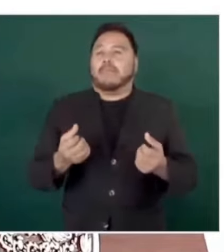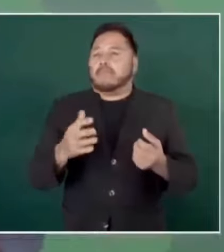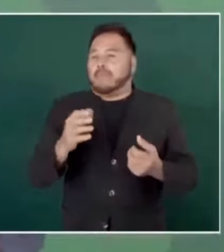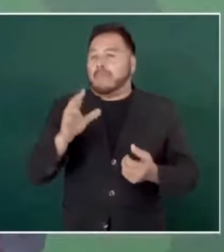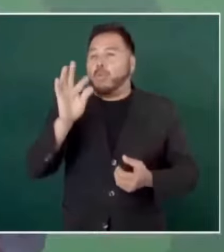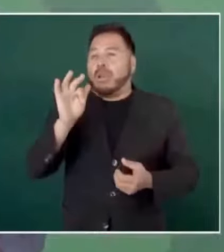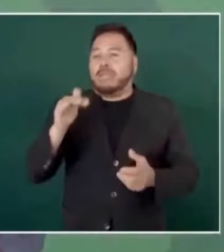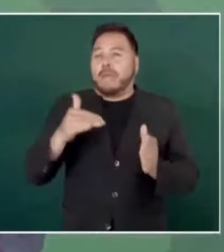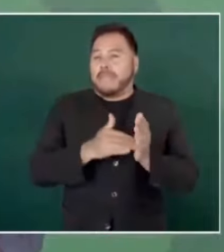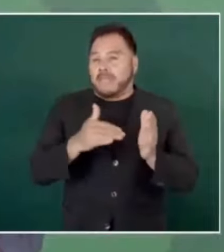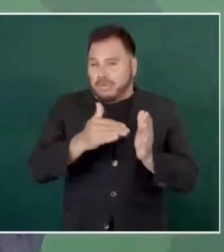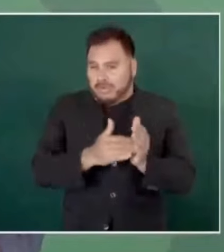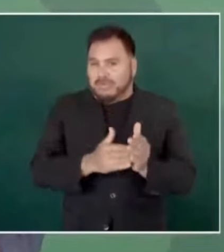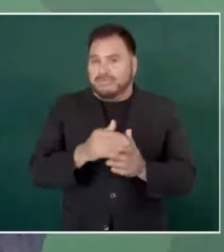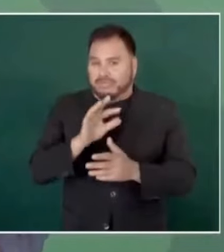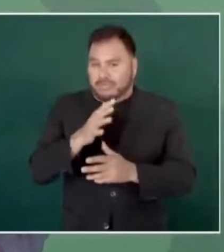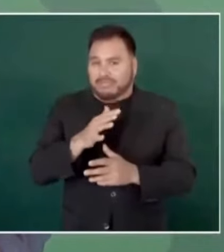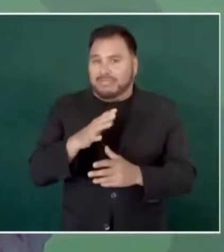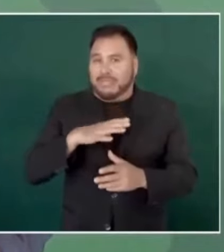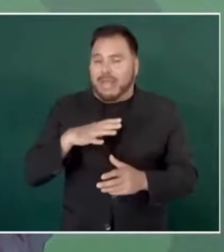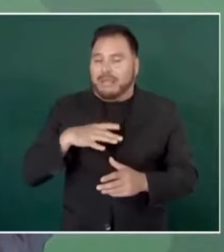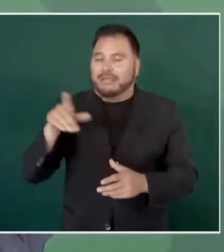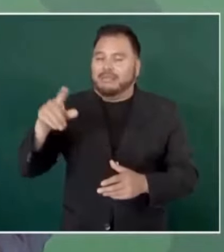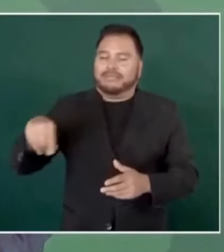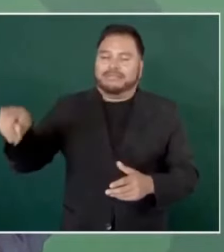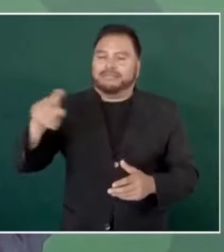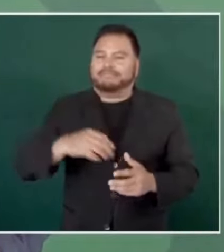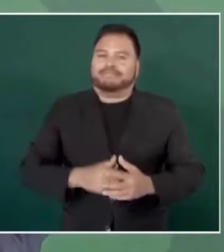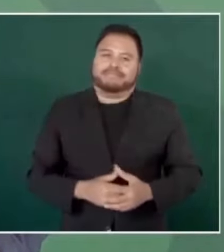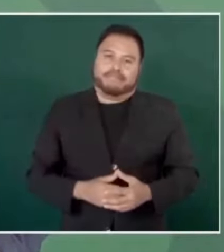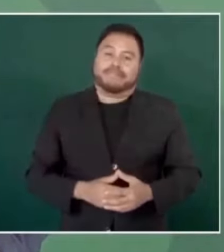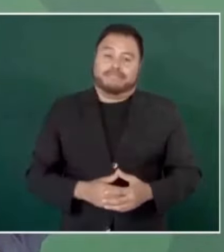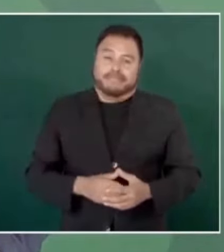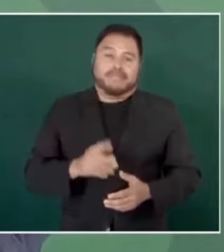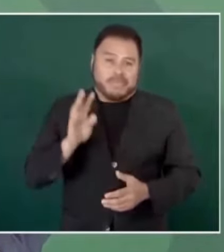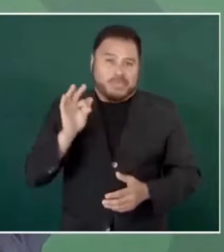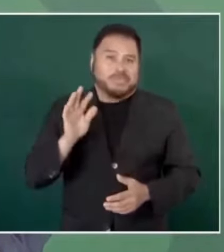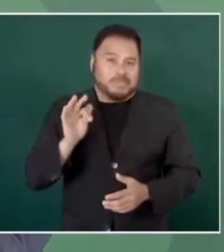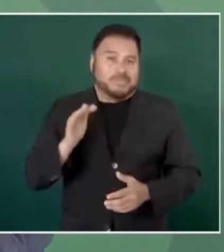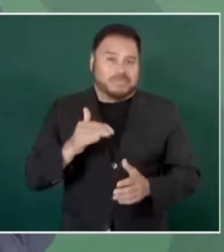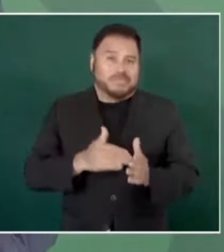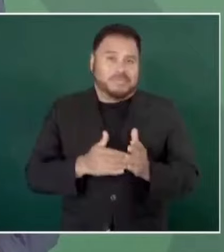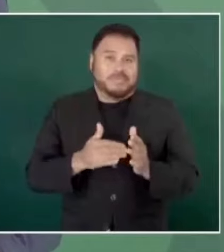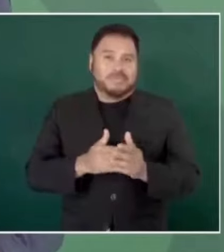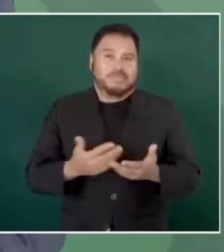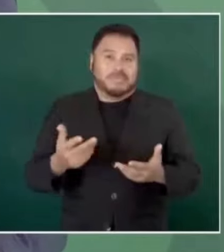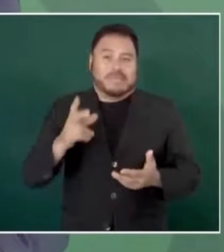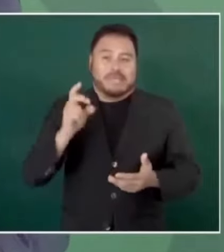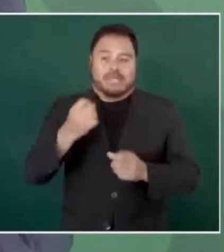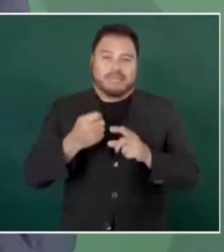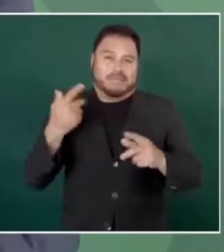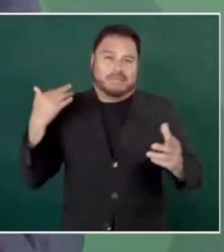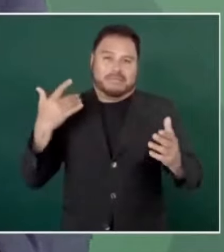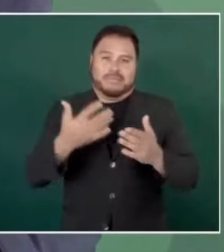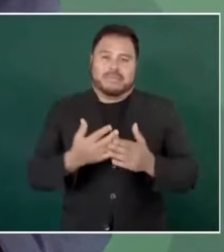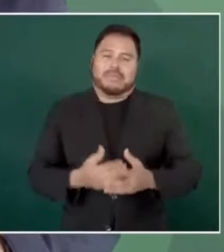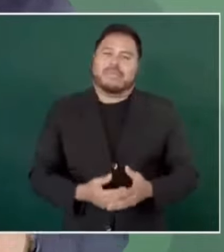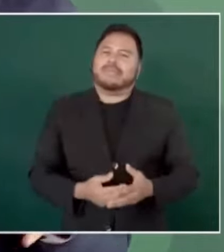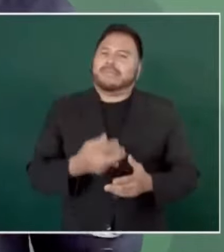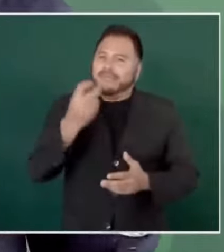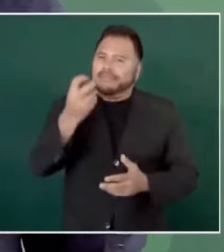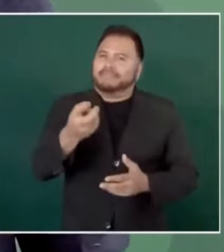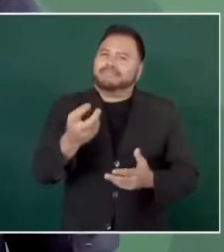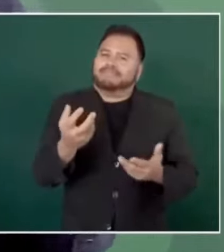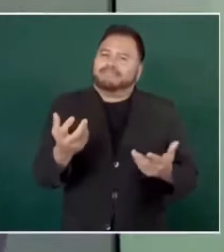de habitantes, 40 millones de habitantes. A veces eso